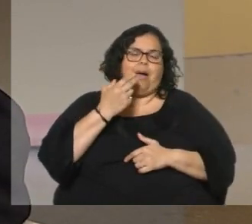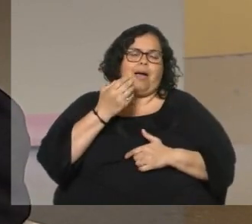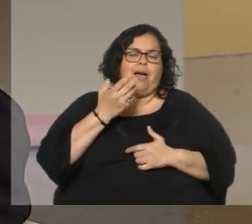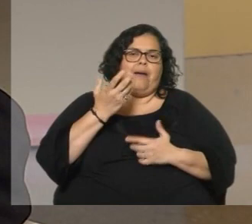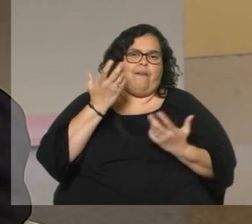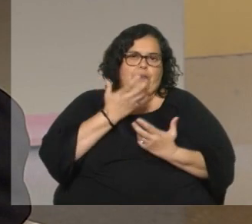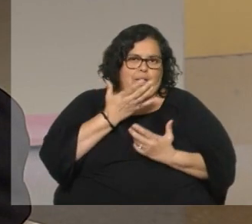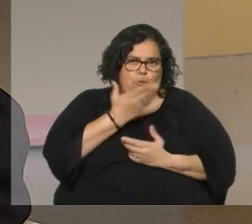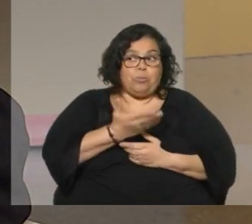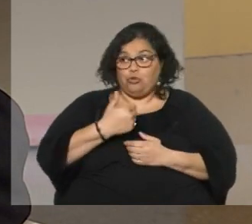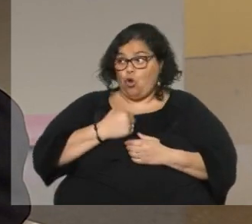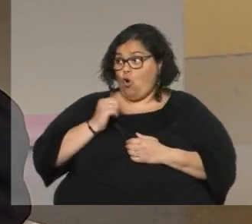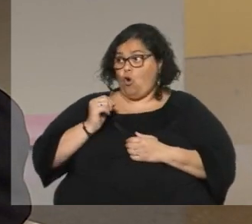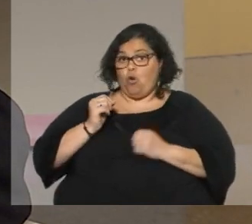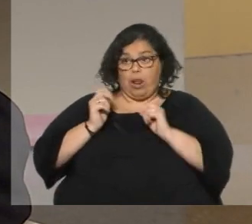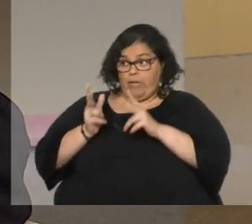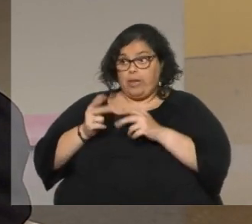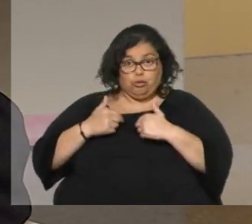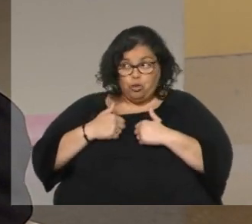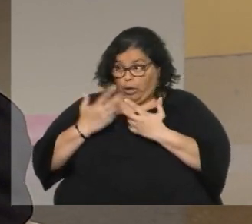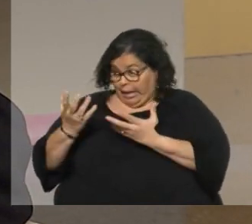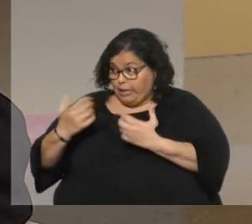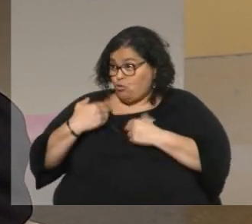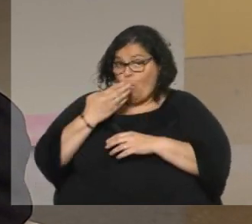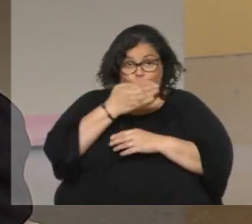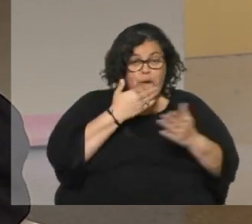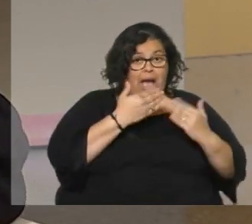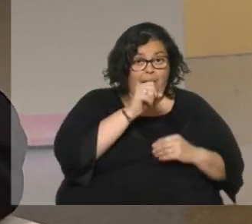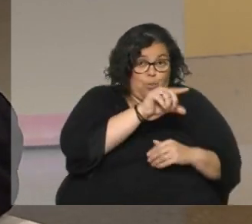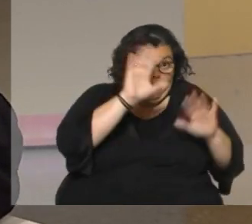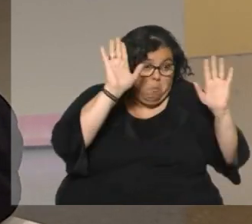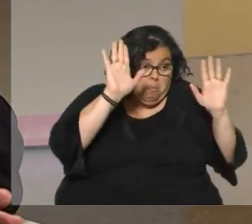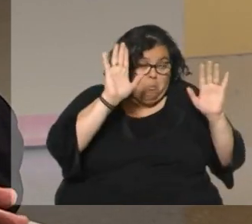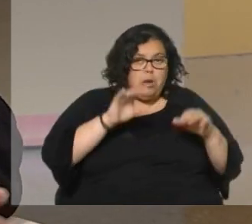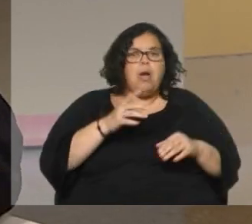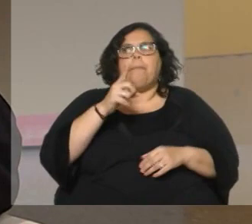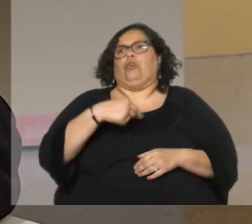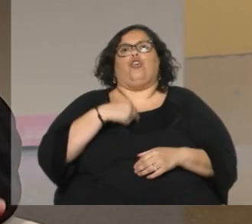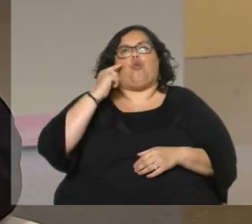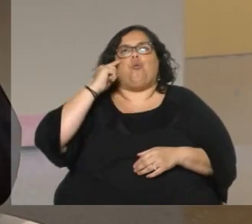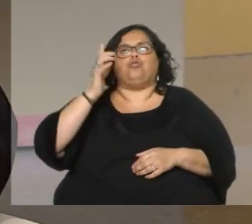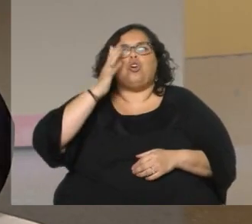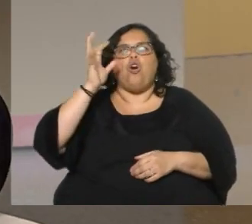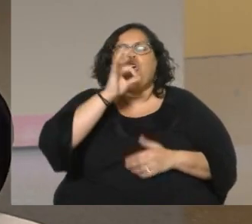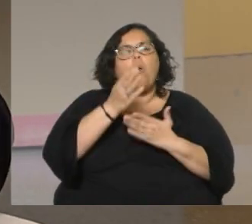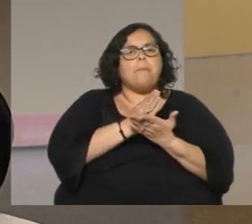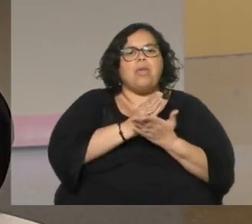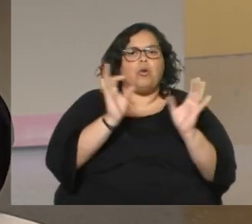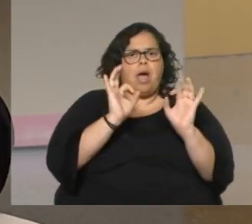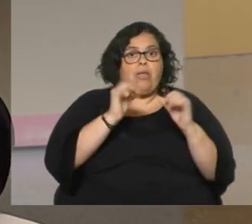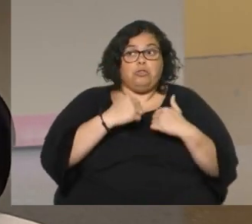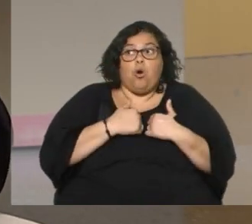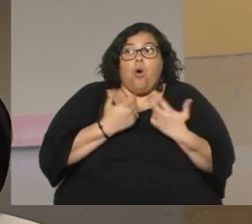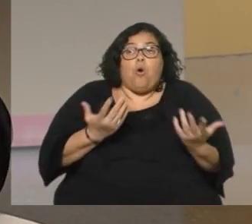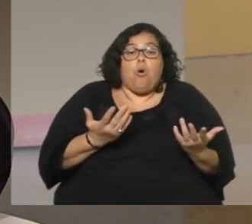y yo le dije mira yo si vos querés diálogo con él le dije al oficial de policía pero lejos de una postura de psicólogo de mediador simplemente trataré de